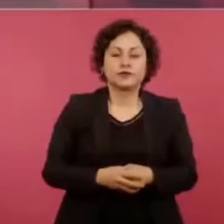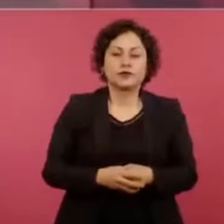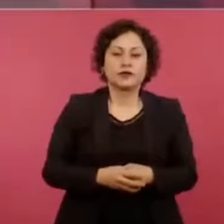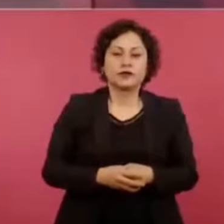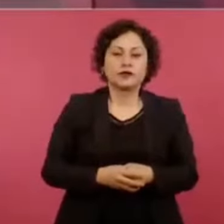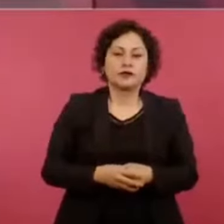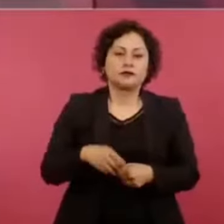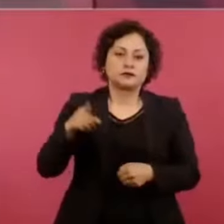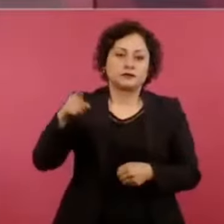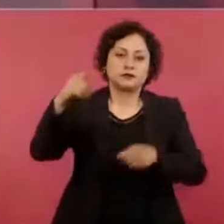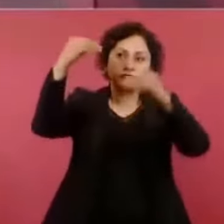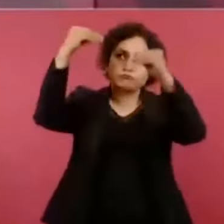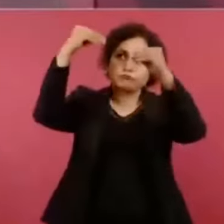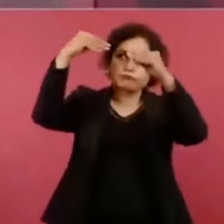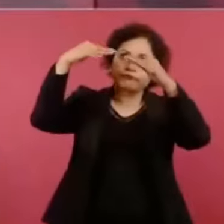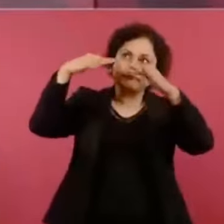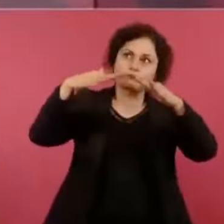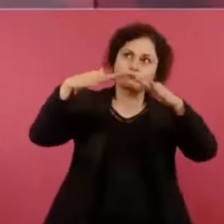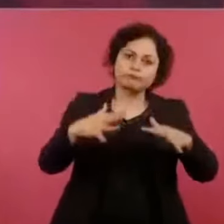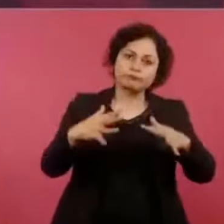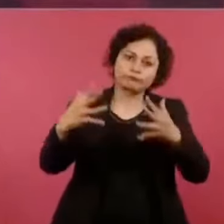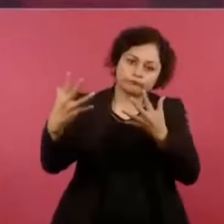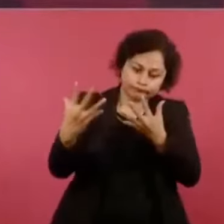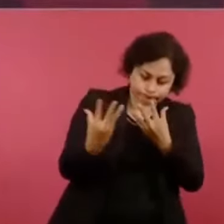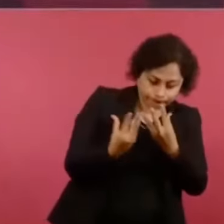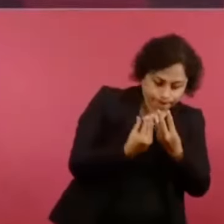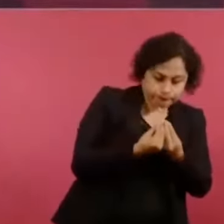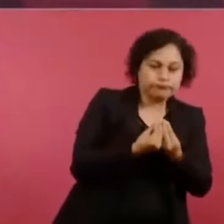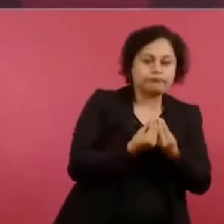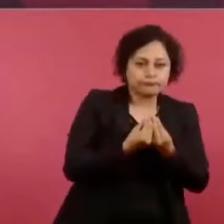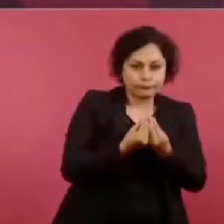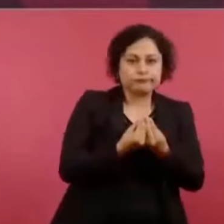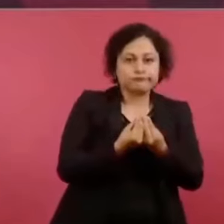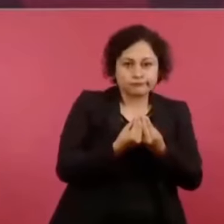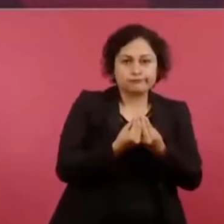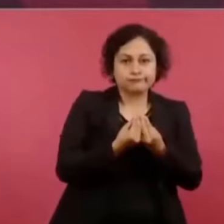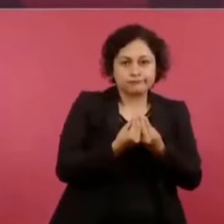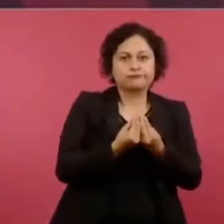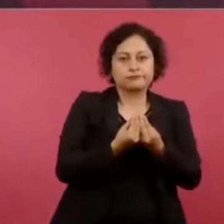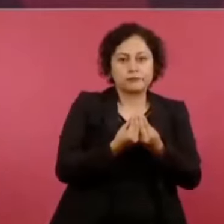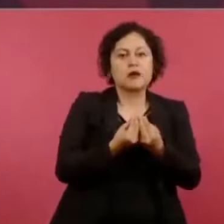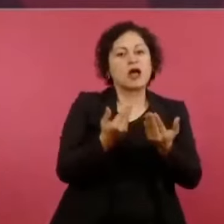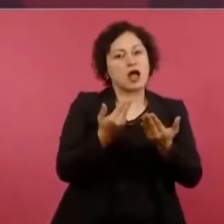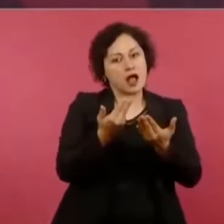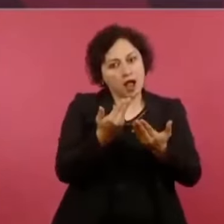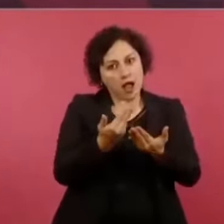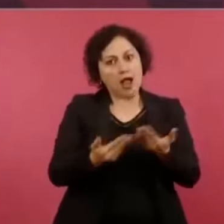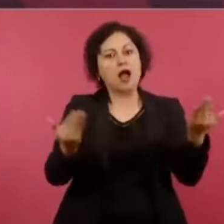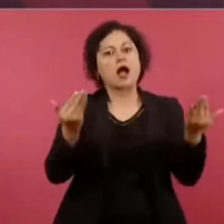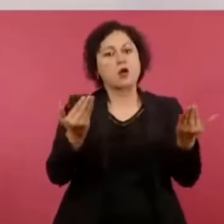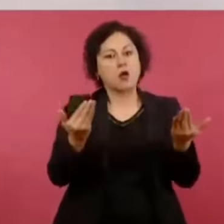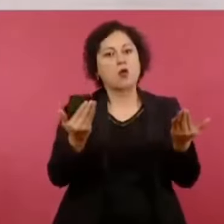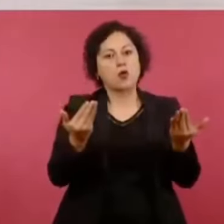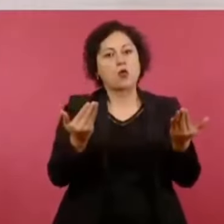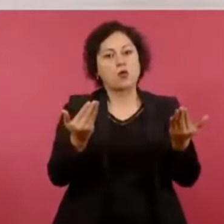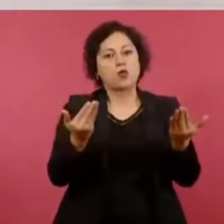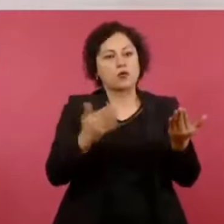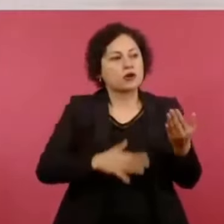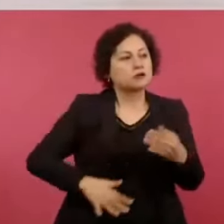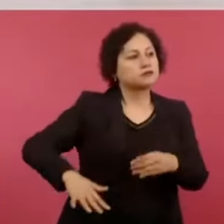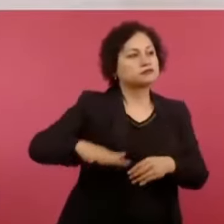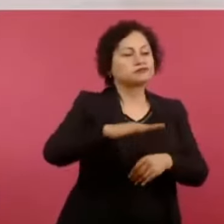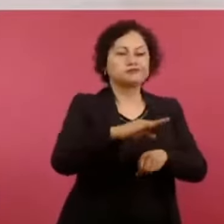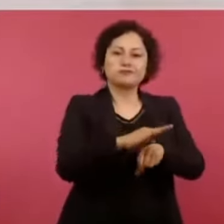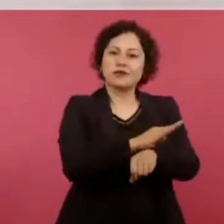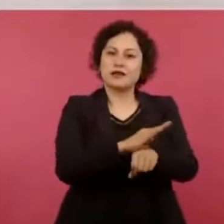en esta empresa que es en beneficio de nuestro pueblo,